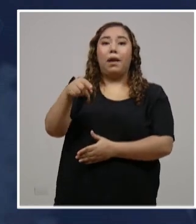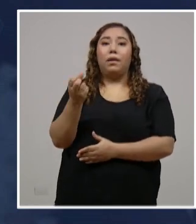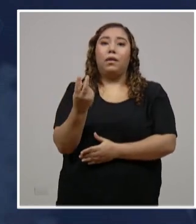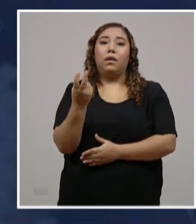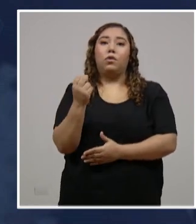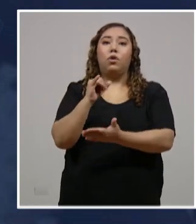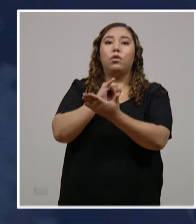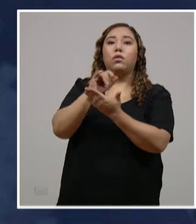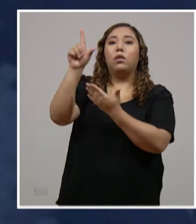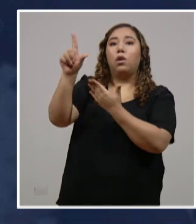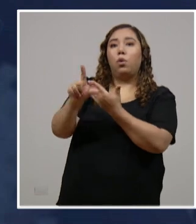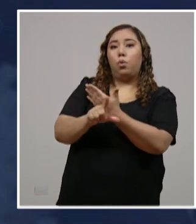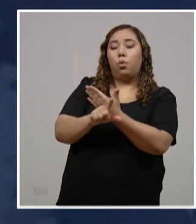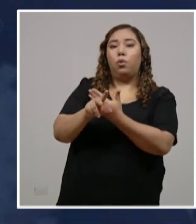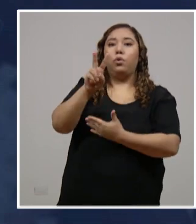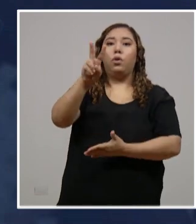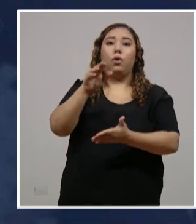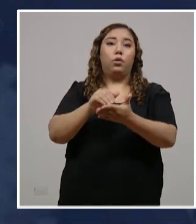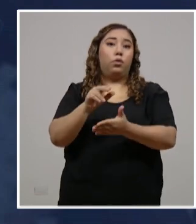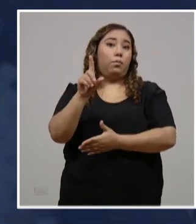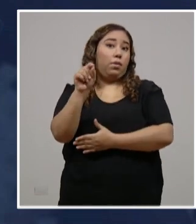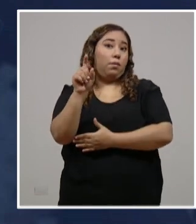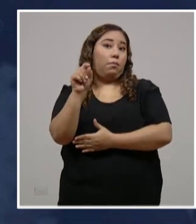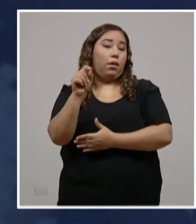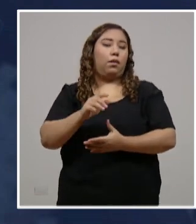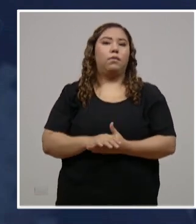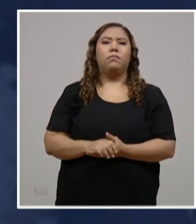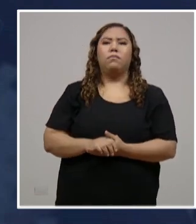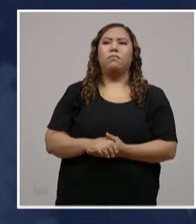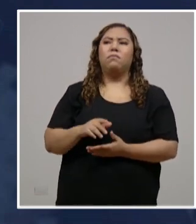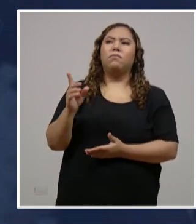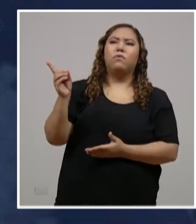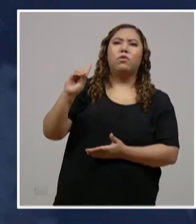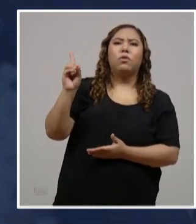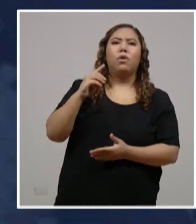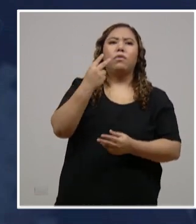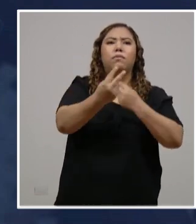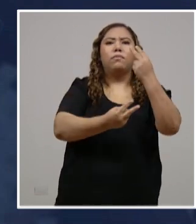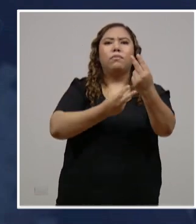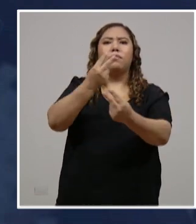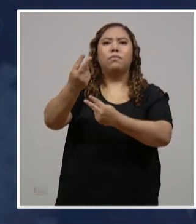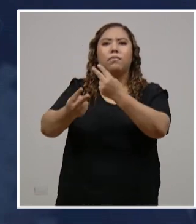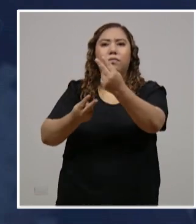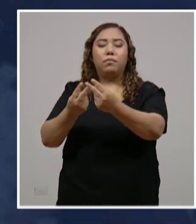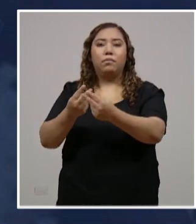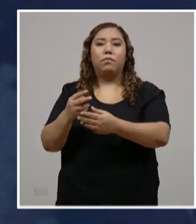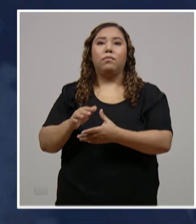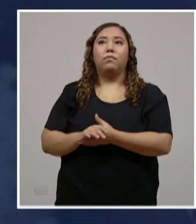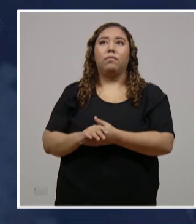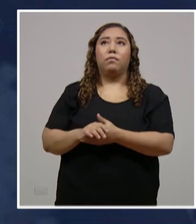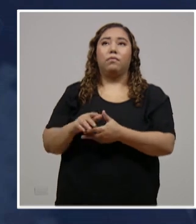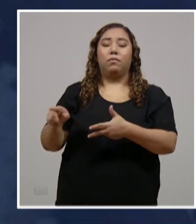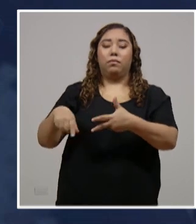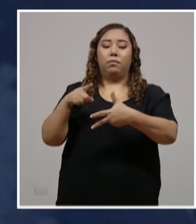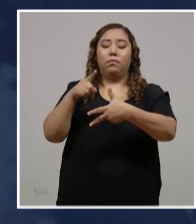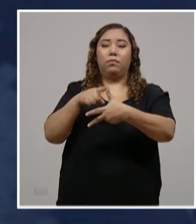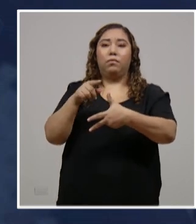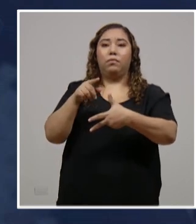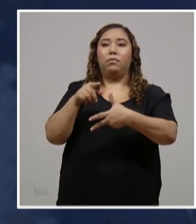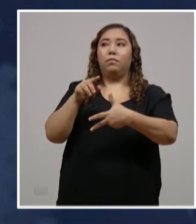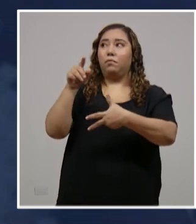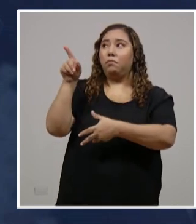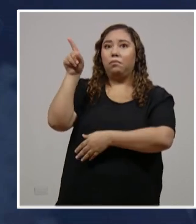julio del 2020, las brigadas contra el COVID-19 visitarán en el Distrito Central la Colonia El